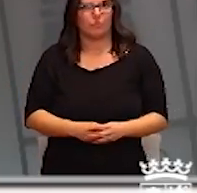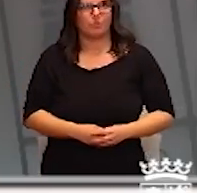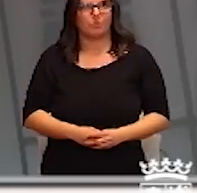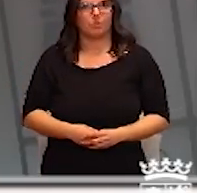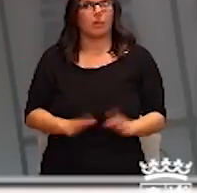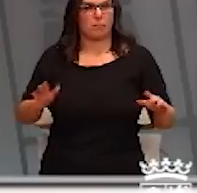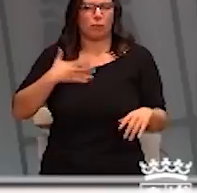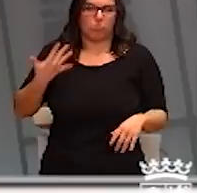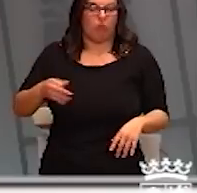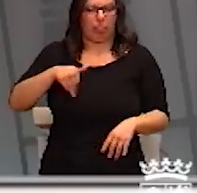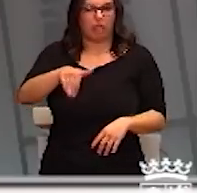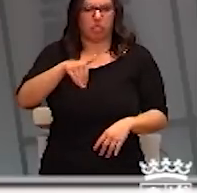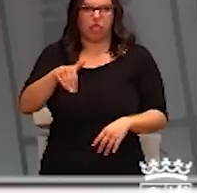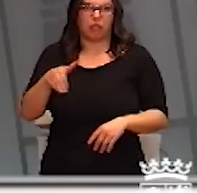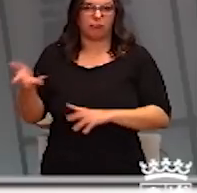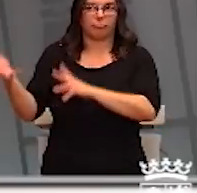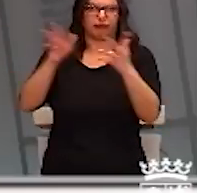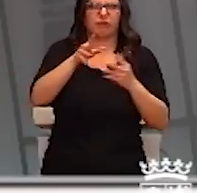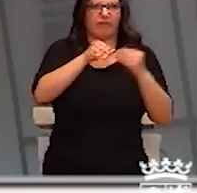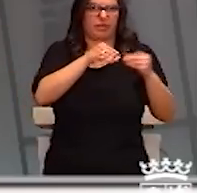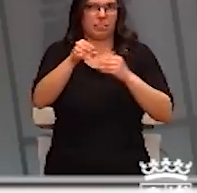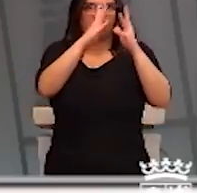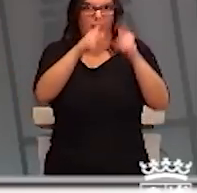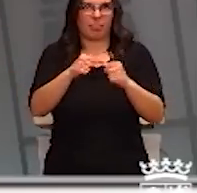lo más probable es que haya una posibilidad de relajarse.